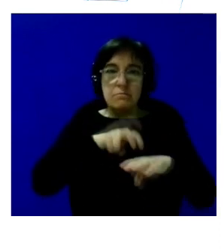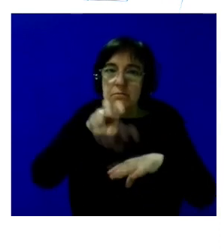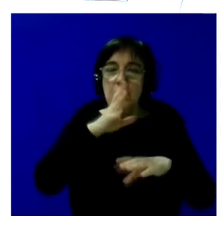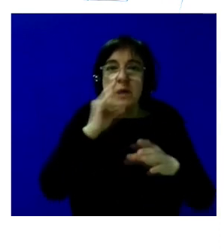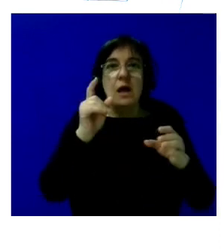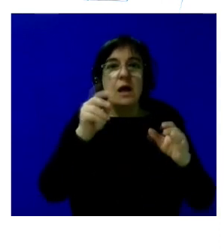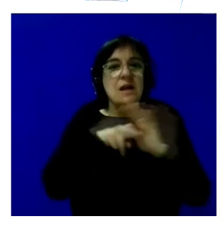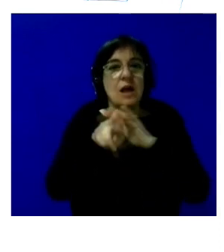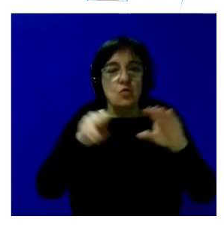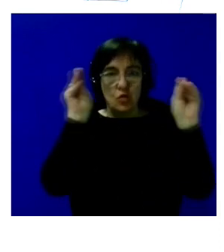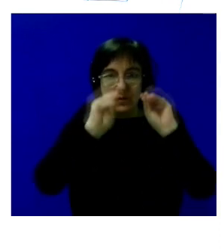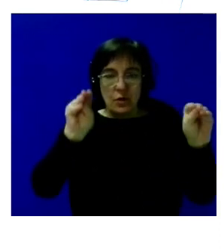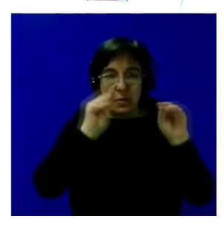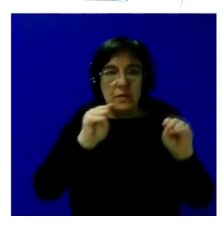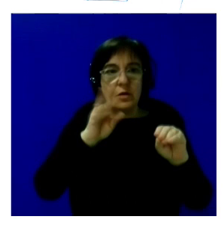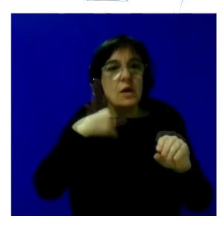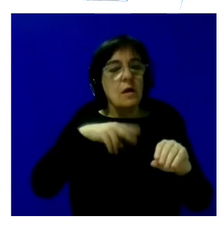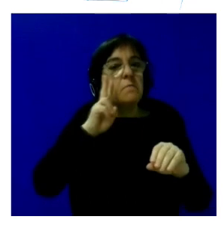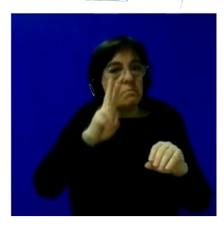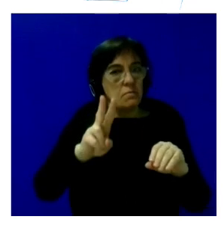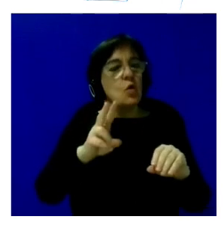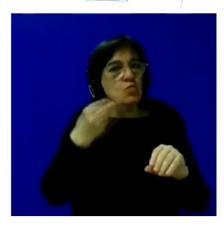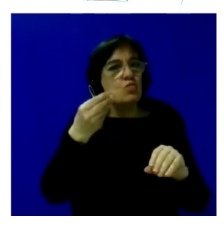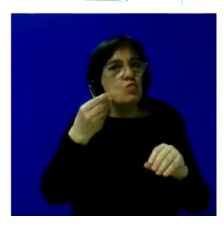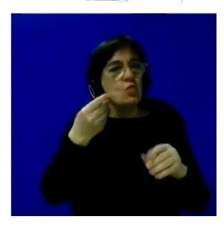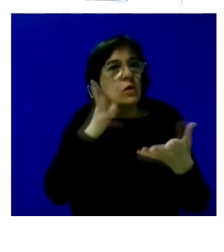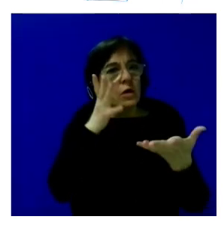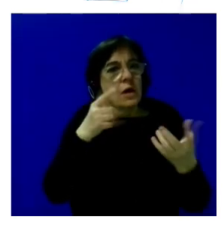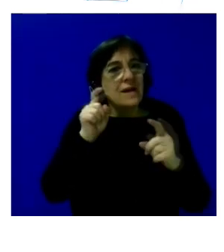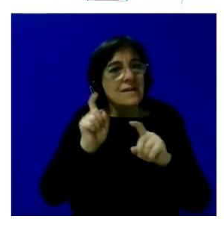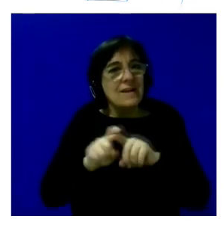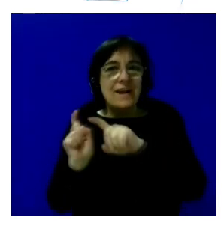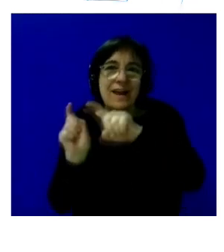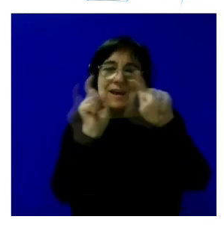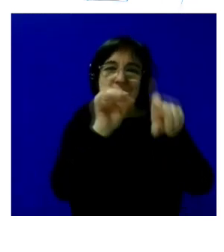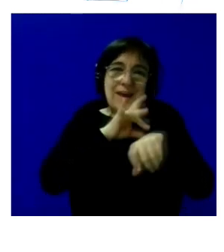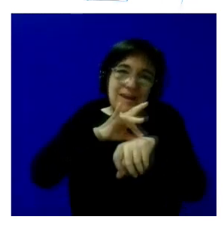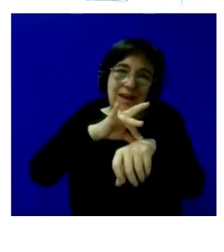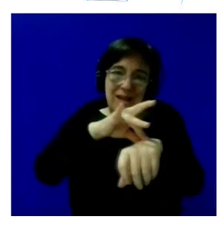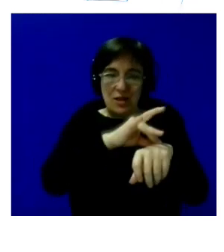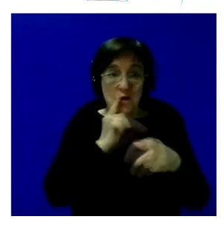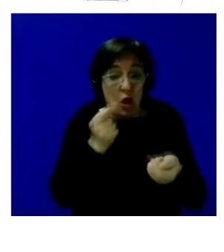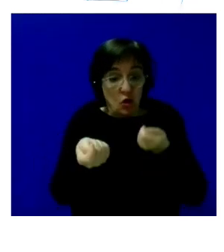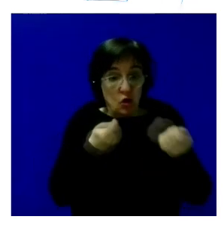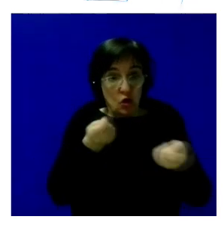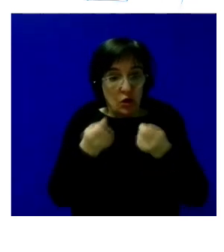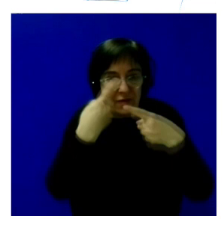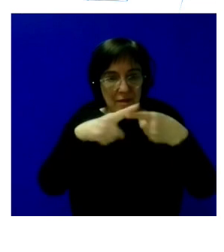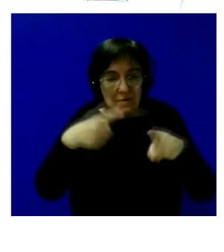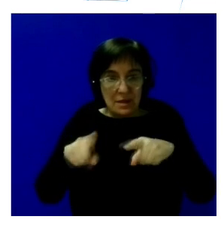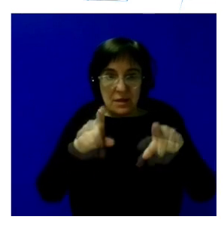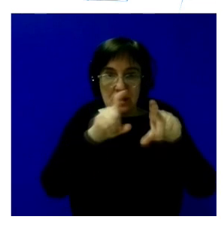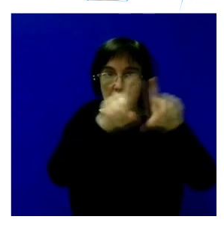formación que realmente se han visto como muy potenciadores de los itinerarios personales la coordinación entre diversas instancias